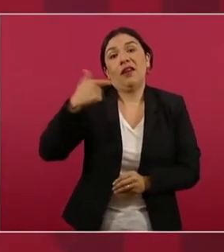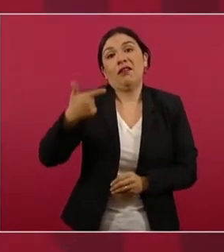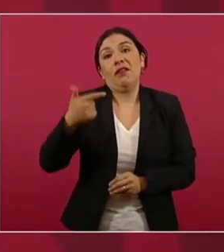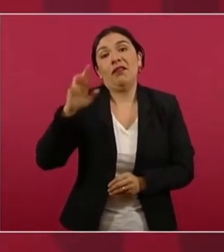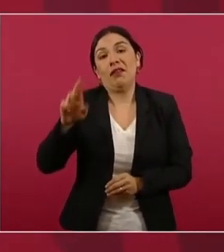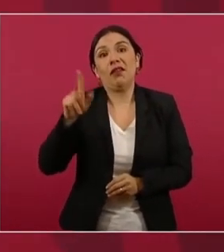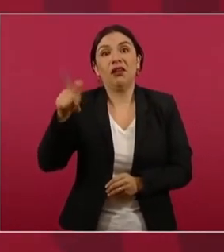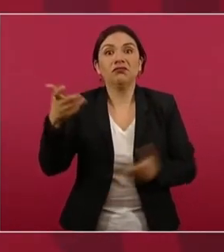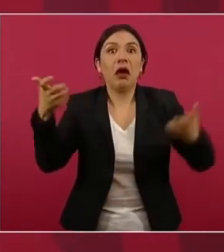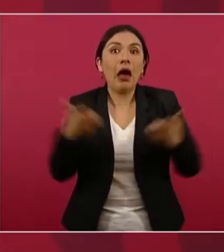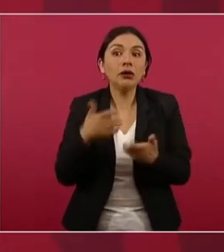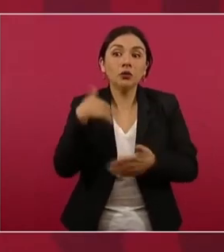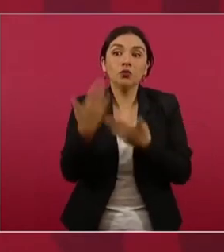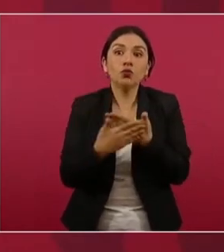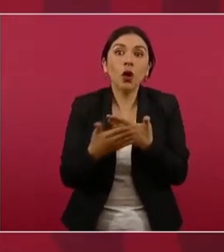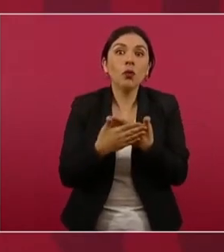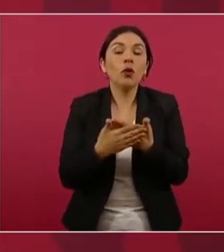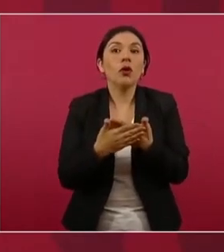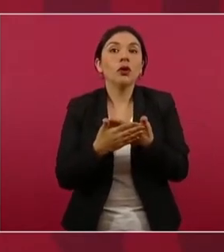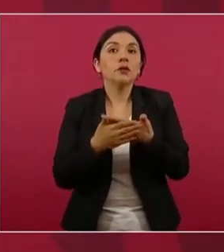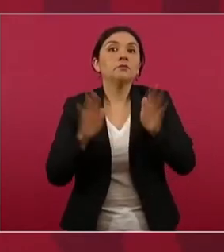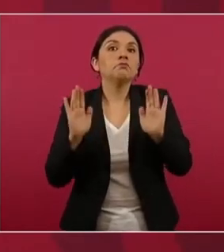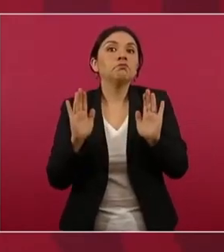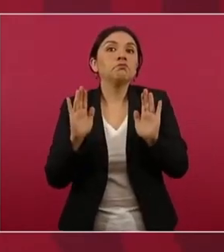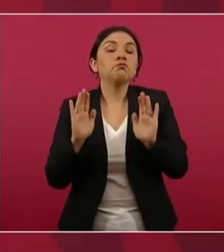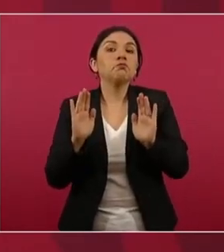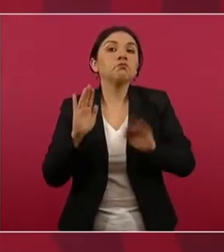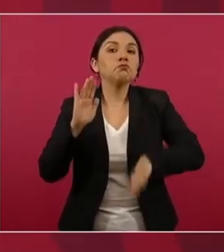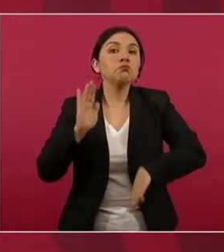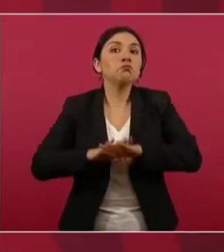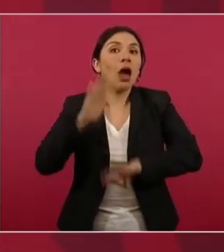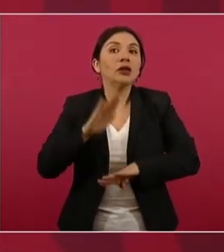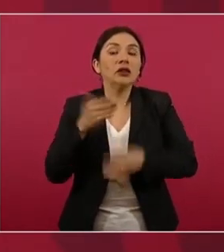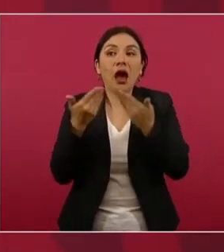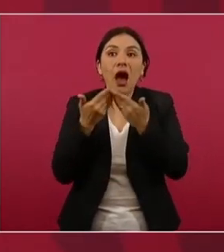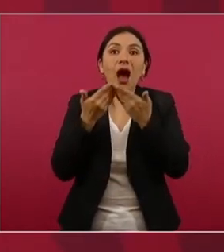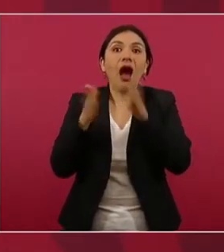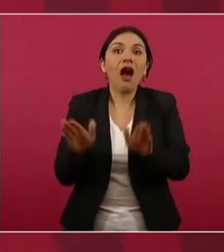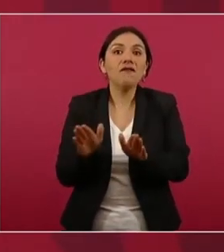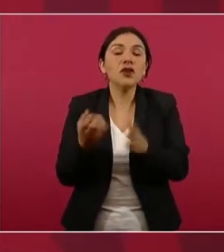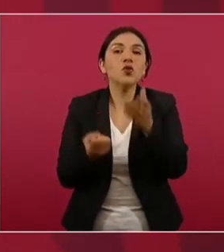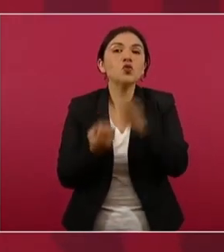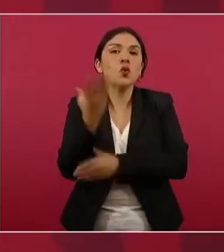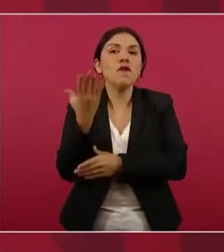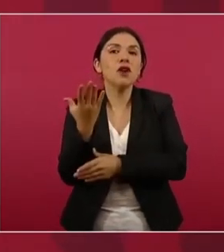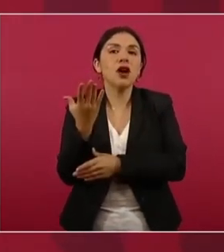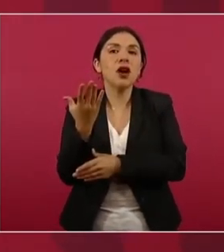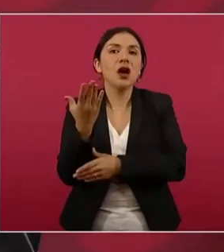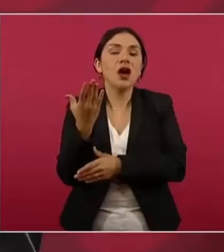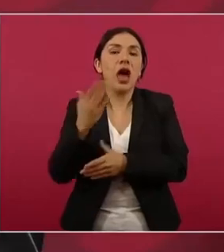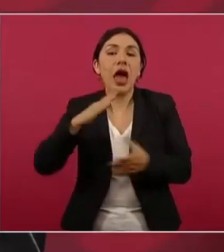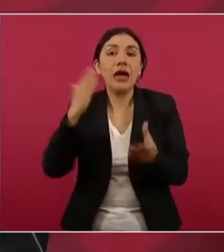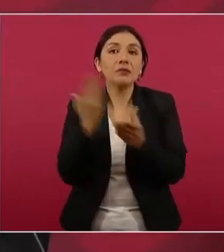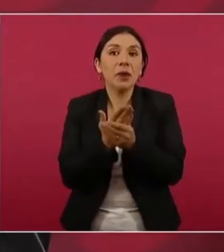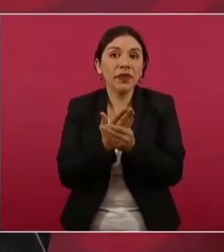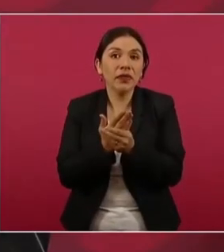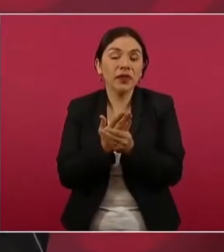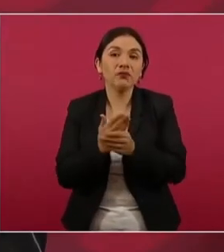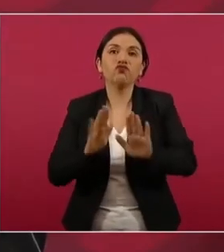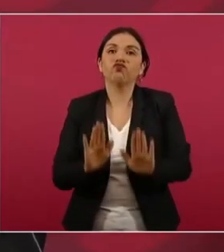abrir expedientes,